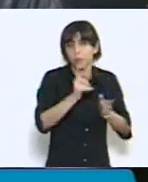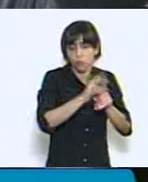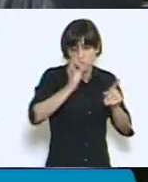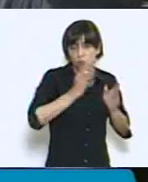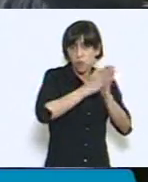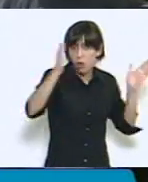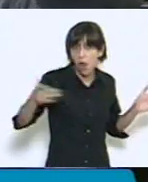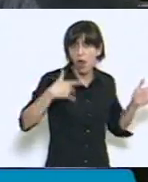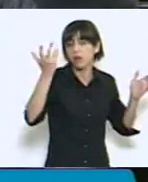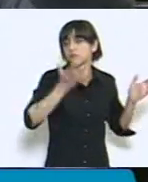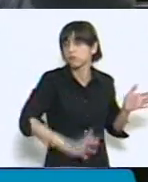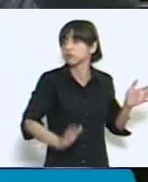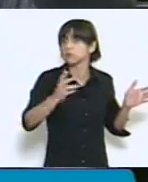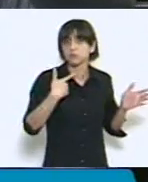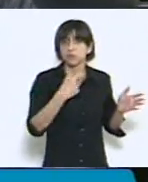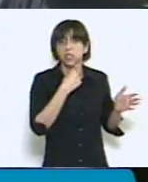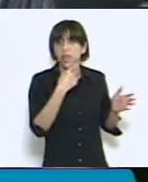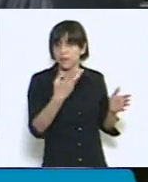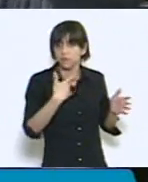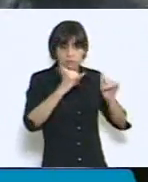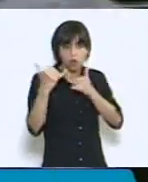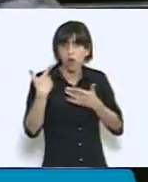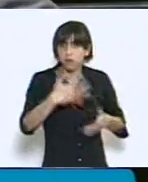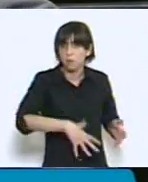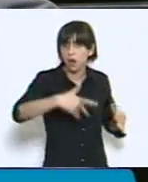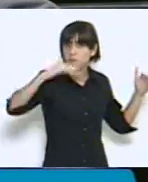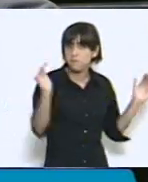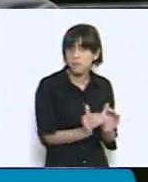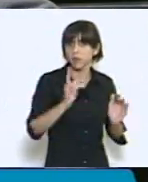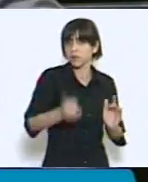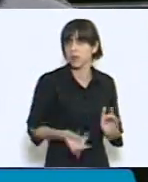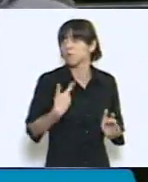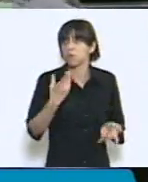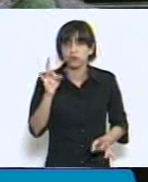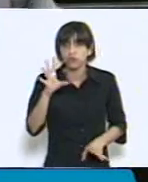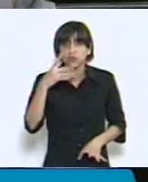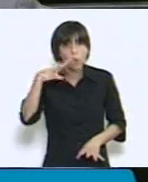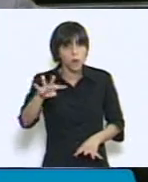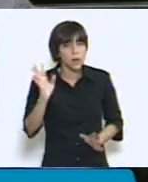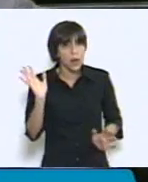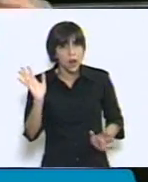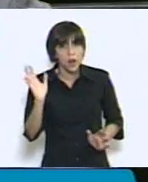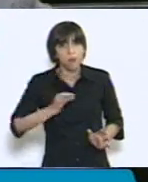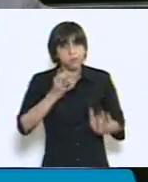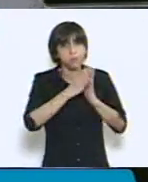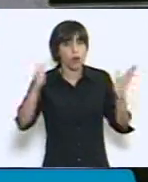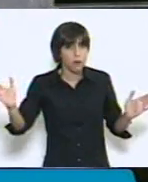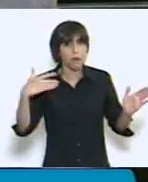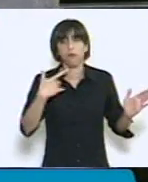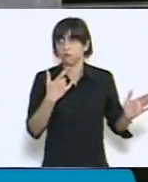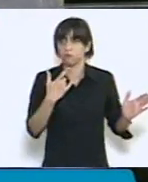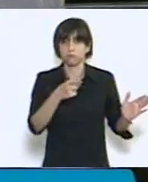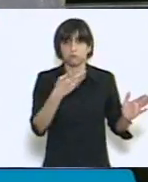de embarazos en jóvenes, sobre todo. Y fíjense, nosotros solo tenemos 4.000. Y también, lo que es muy importante,